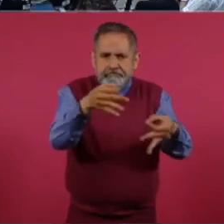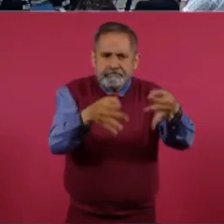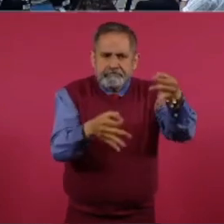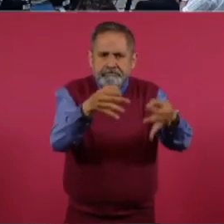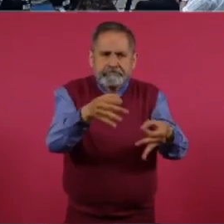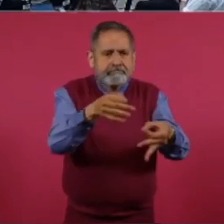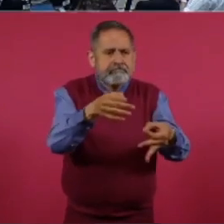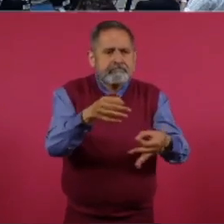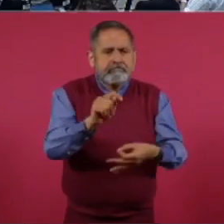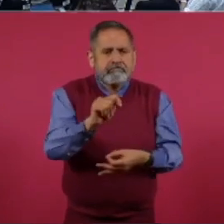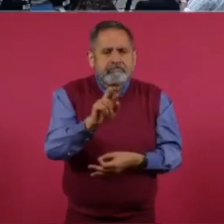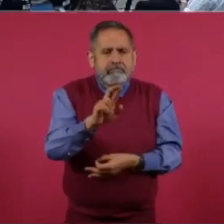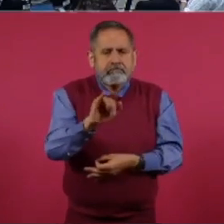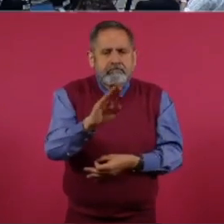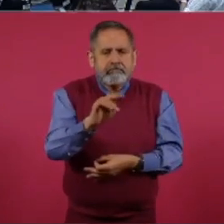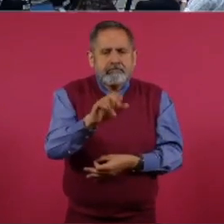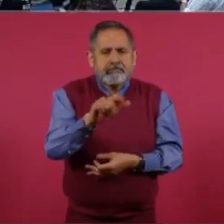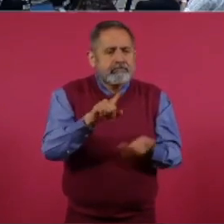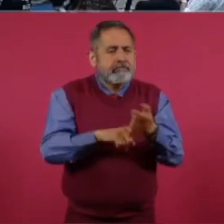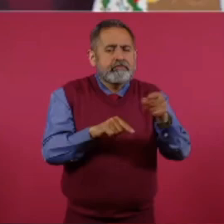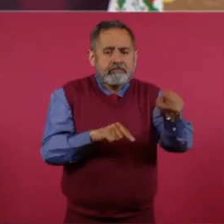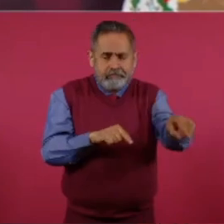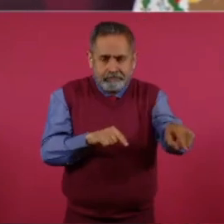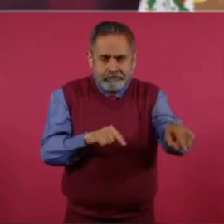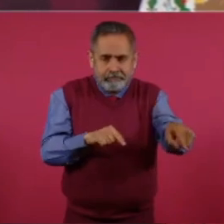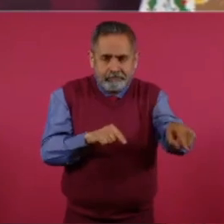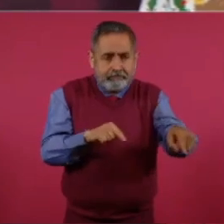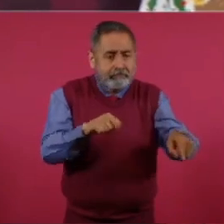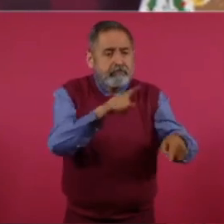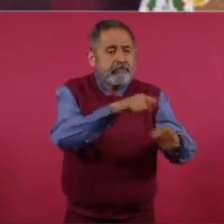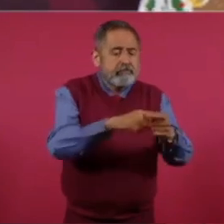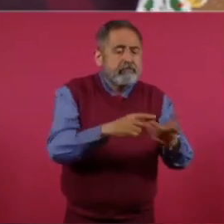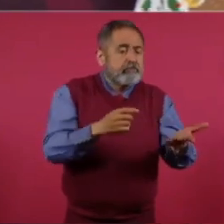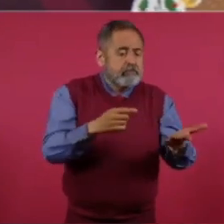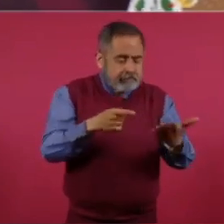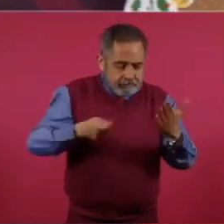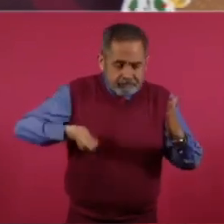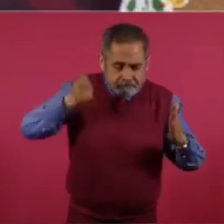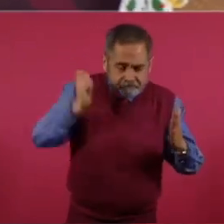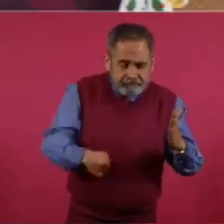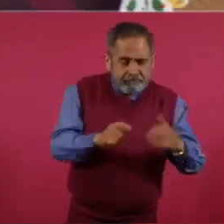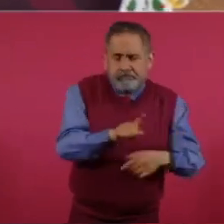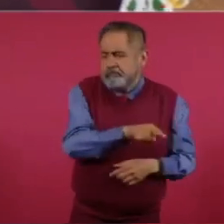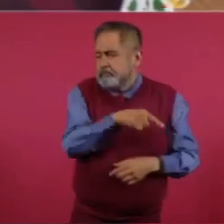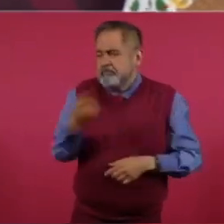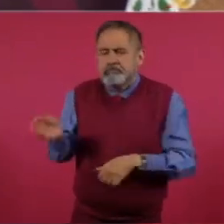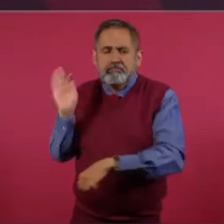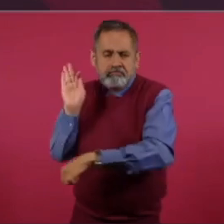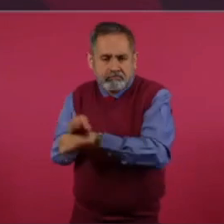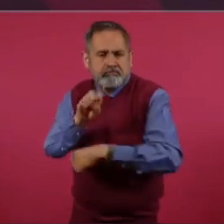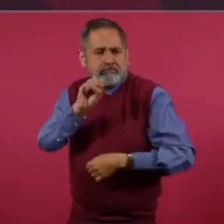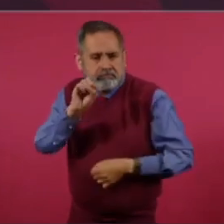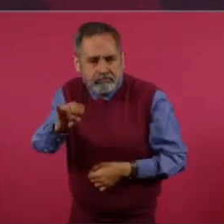y en el tribunal fallaron a favor del SAT.